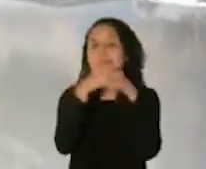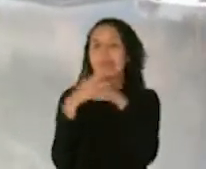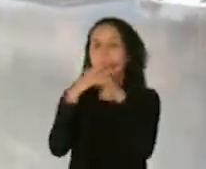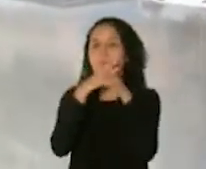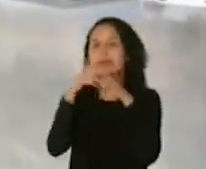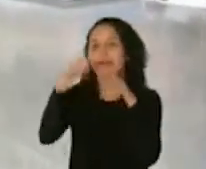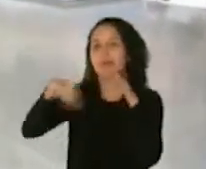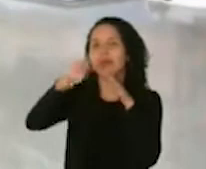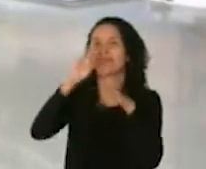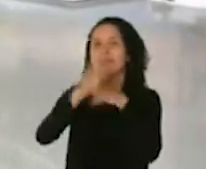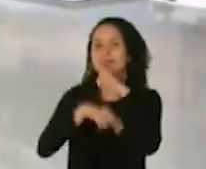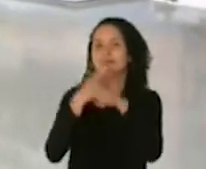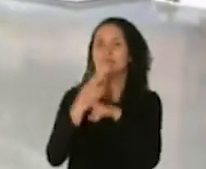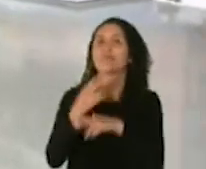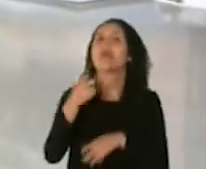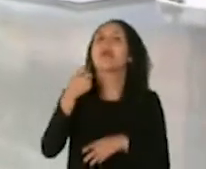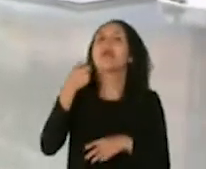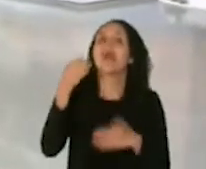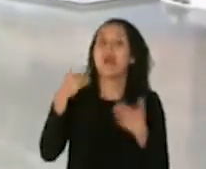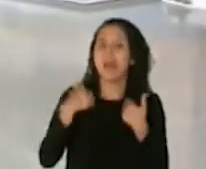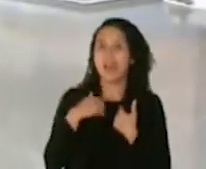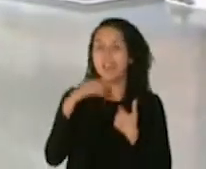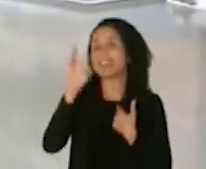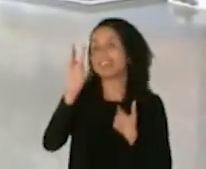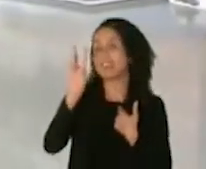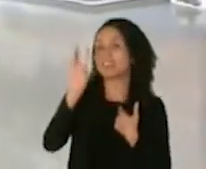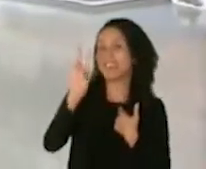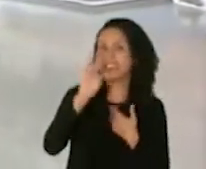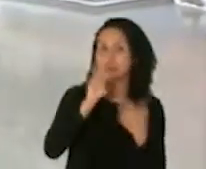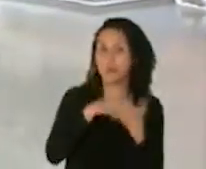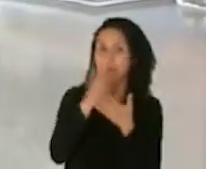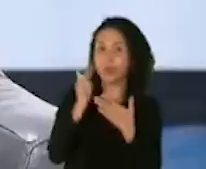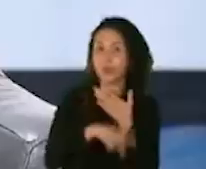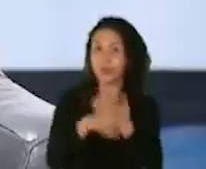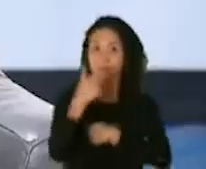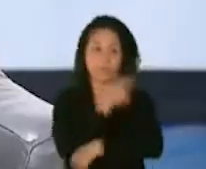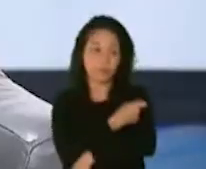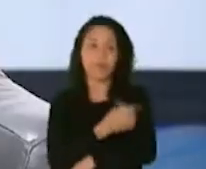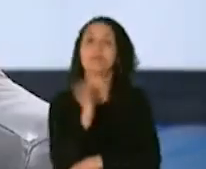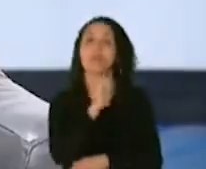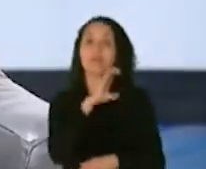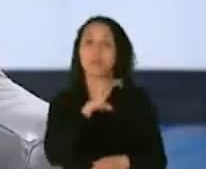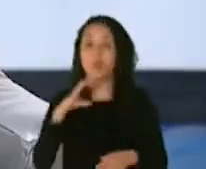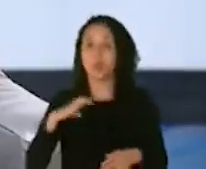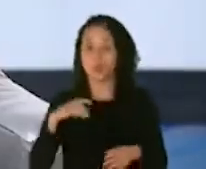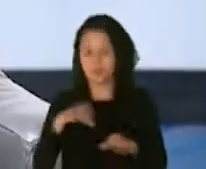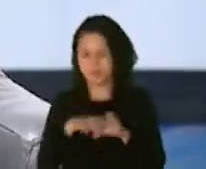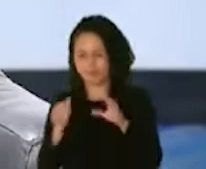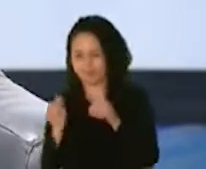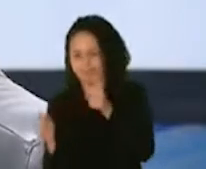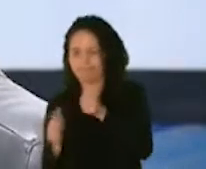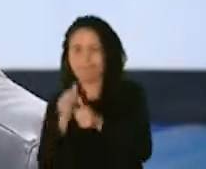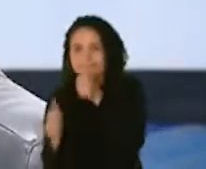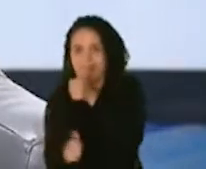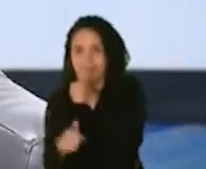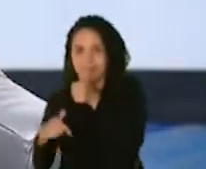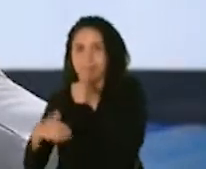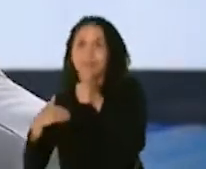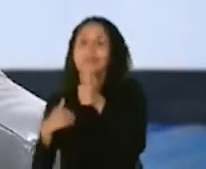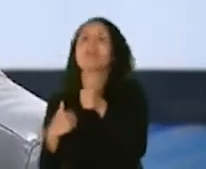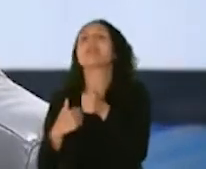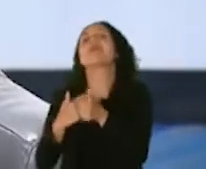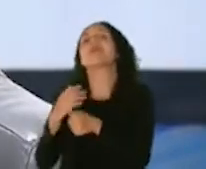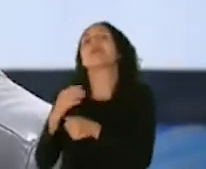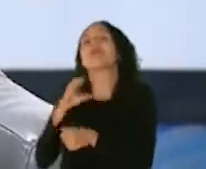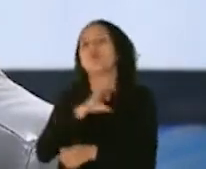hay 67 programas de vacunación. Y entonces tienen un comité también externo que se llama Comité Asesor en Prácticas de